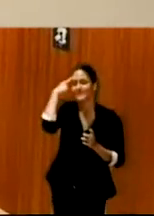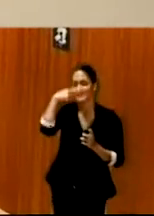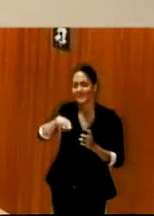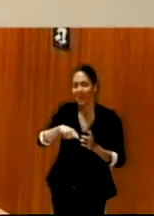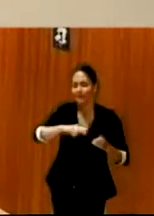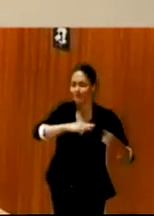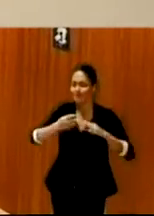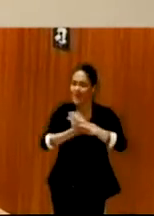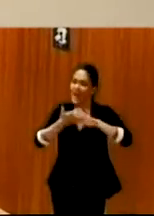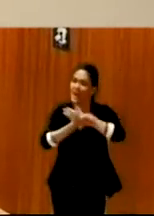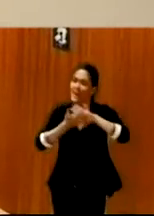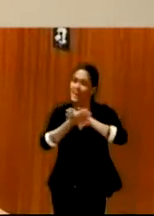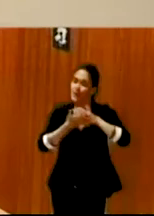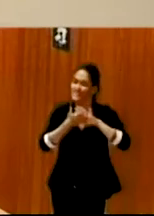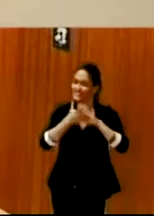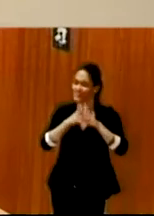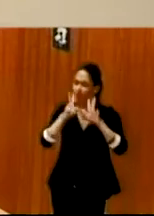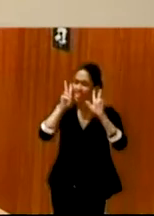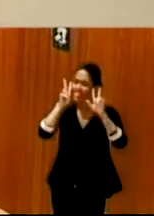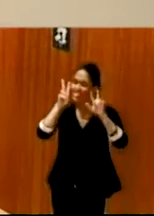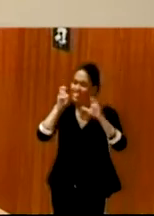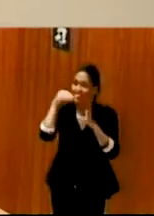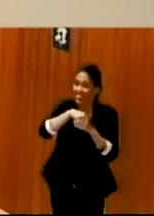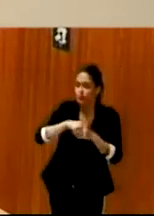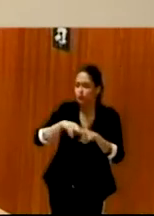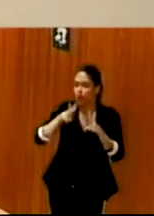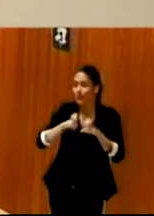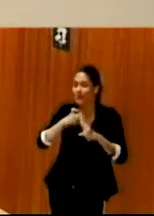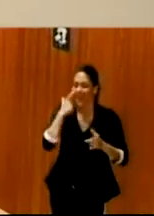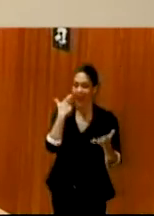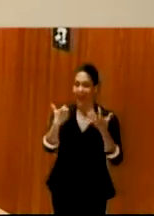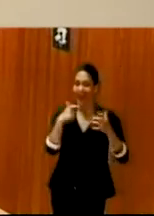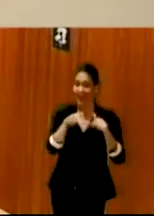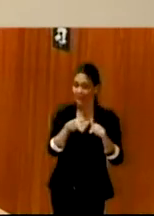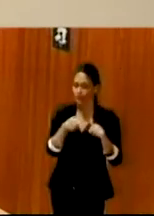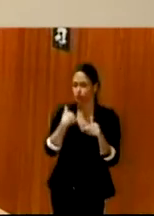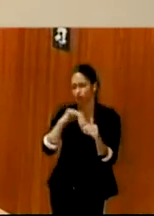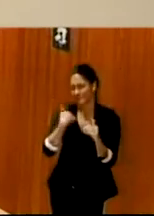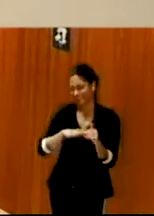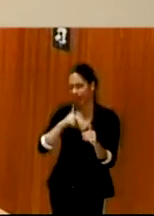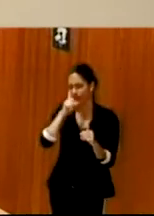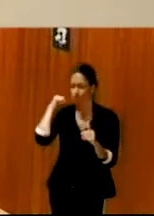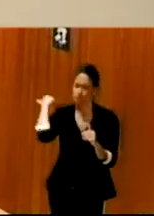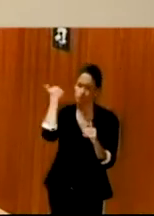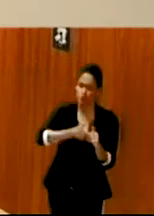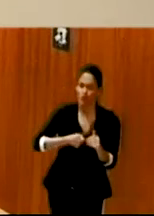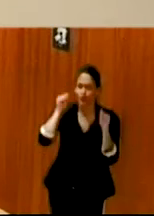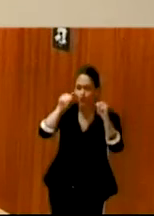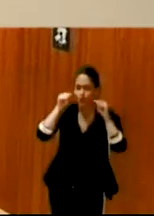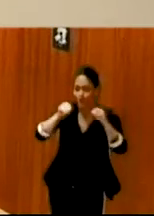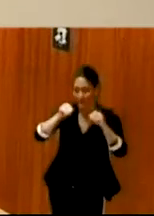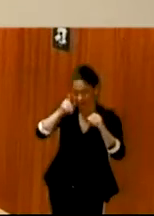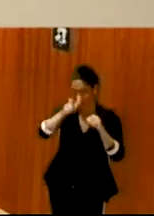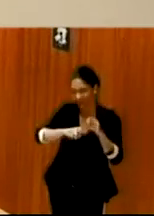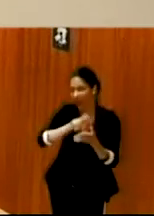interpretación de lengua de signos en ámbito artístico. En esas formaciones que os comentaba, llevo años formando a intérpretes para especializarlos en ese